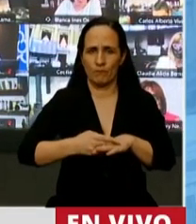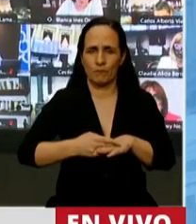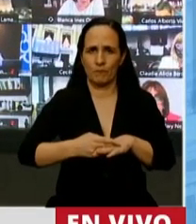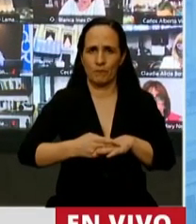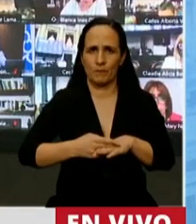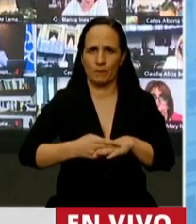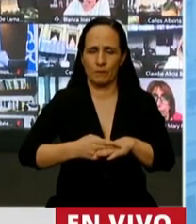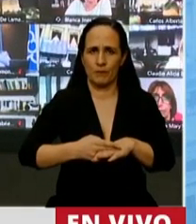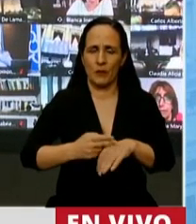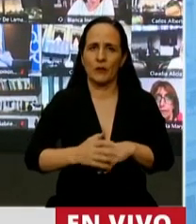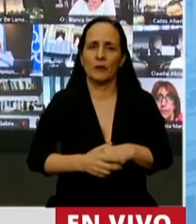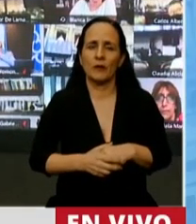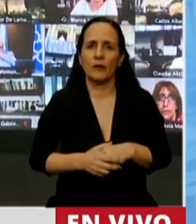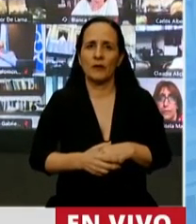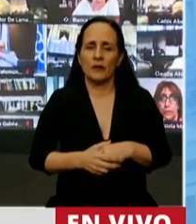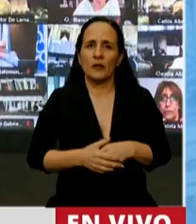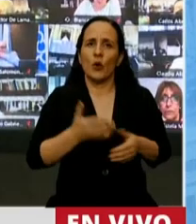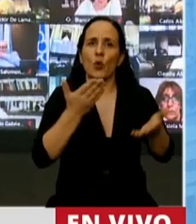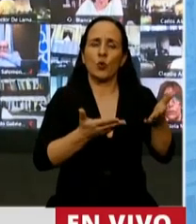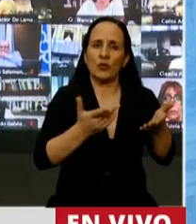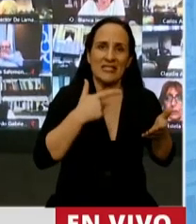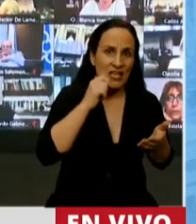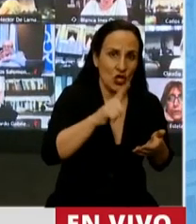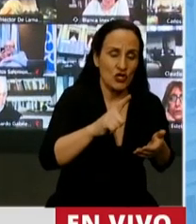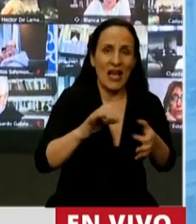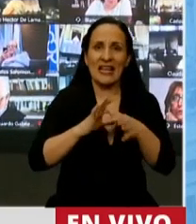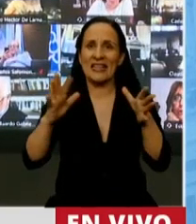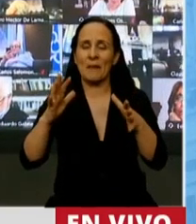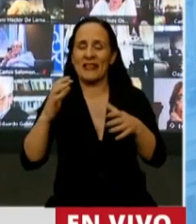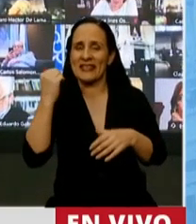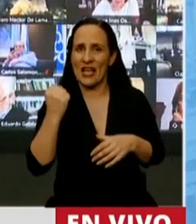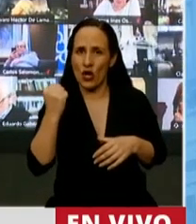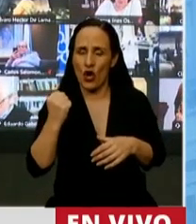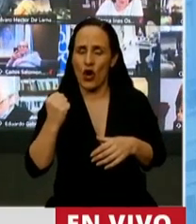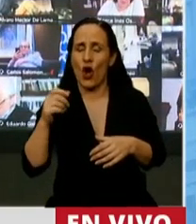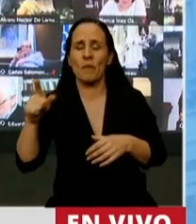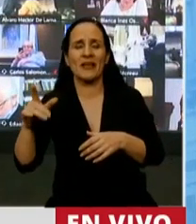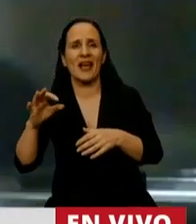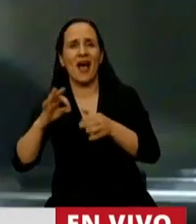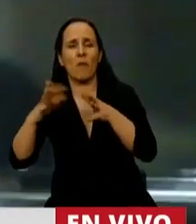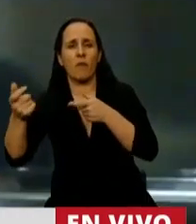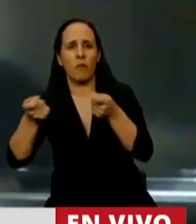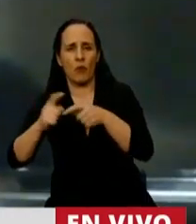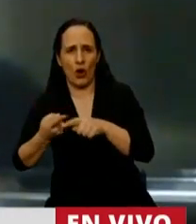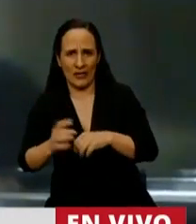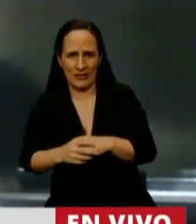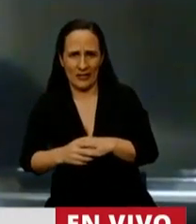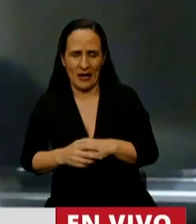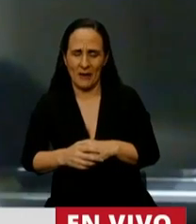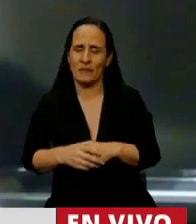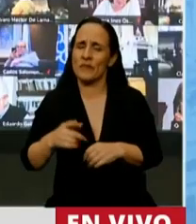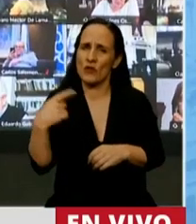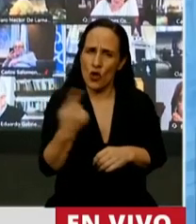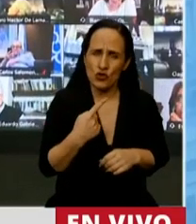nosotros somos un gobierno que gobierna con la ética de las convicciones. Y nuestras convicciones son